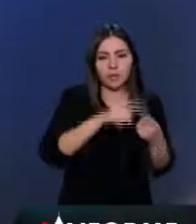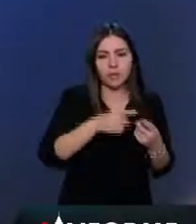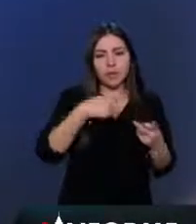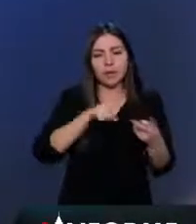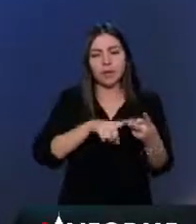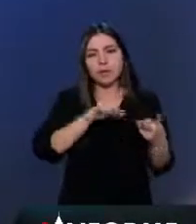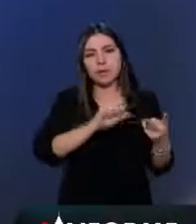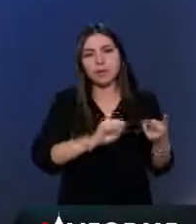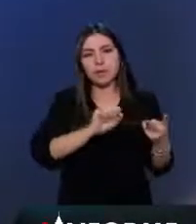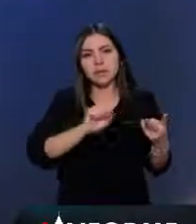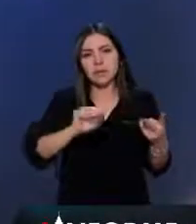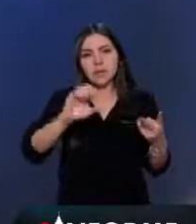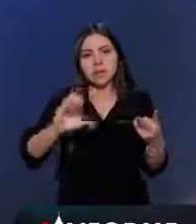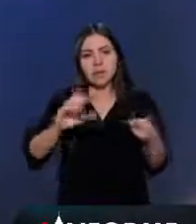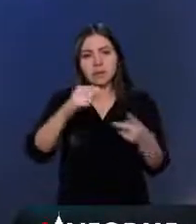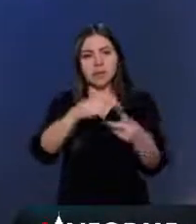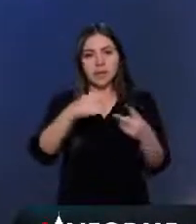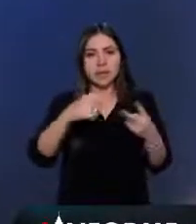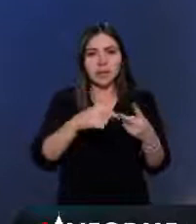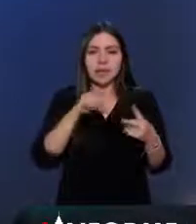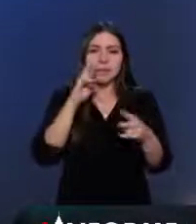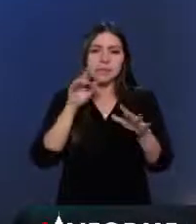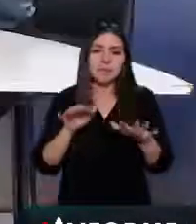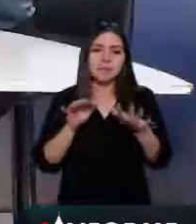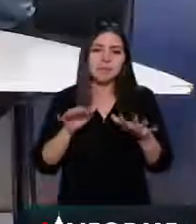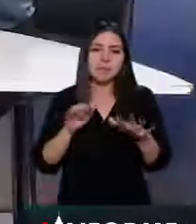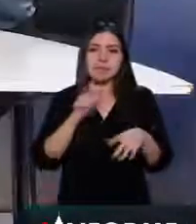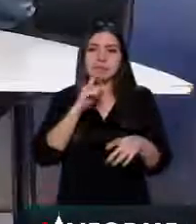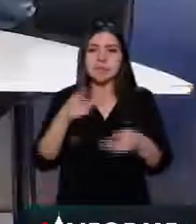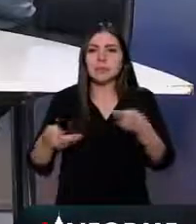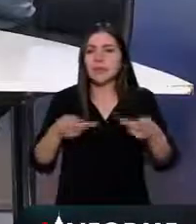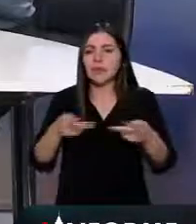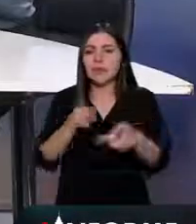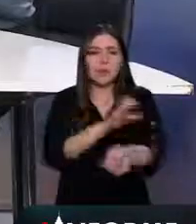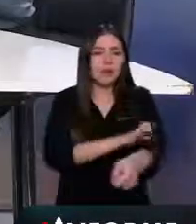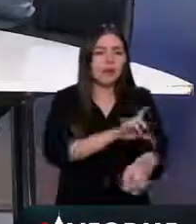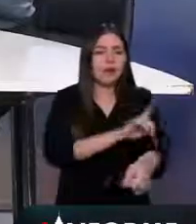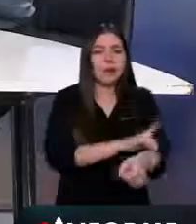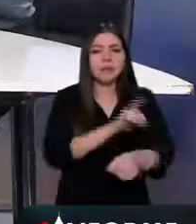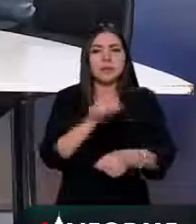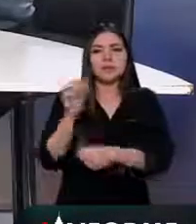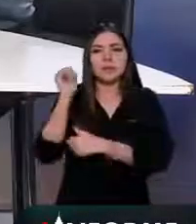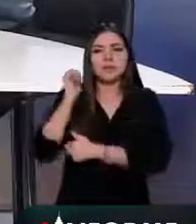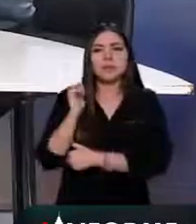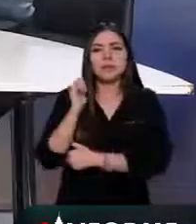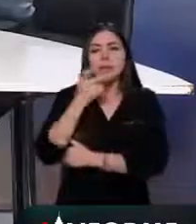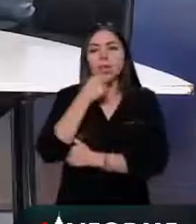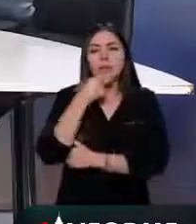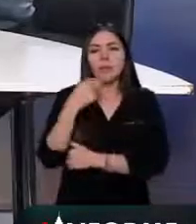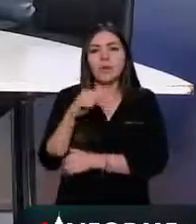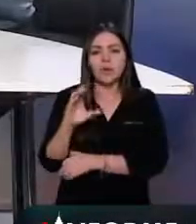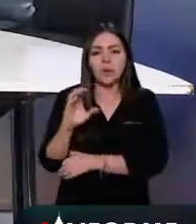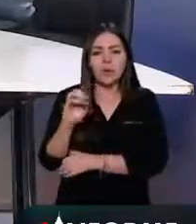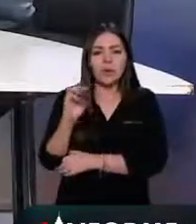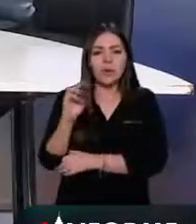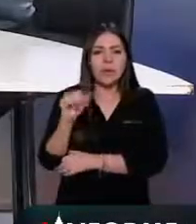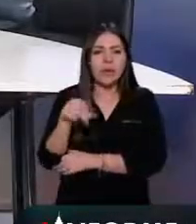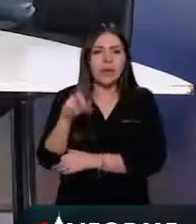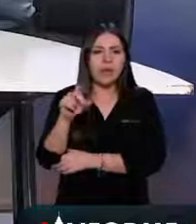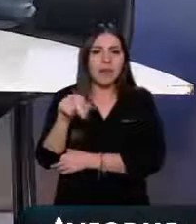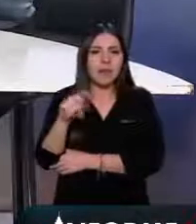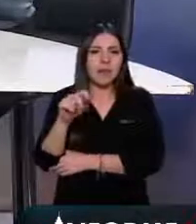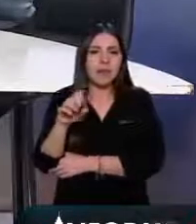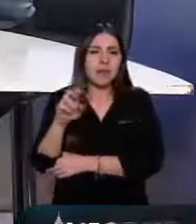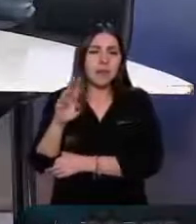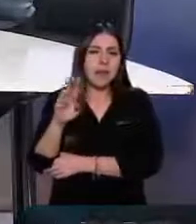Secretaría de Seguridad Ciudadana. Ahí destaca sin duda, por ejemplo, la coordinación del comandante Barosio, que está a cargo de policía de investigación